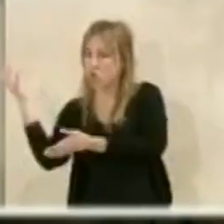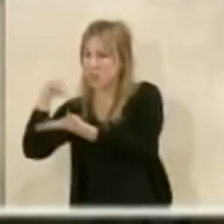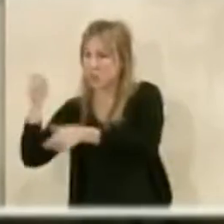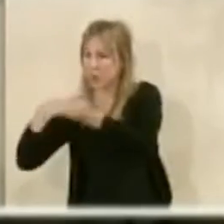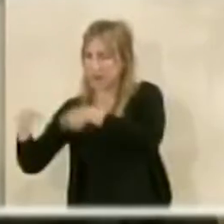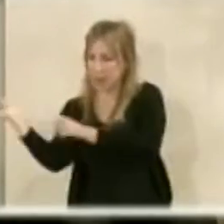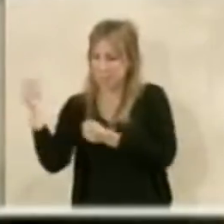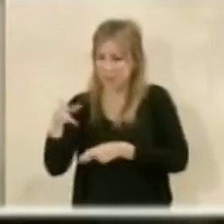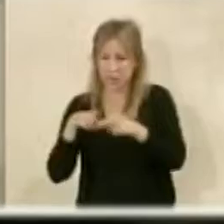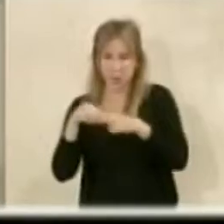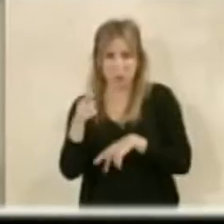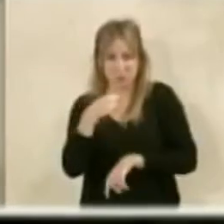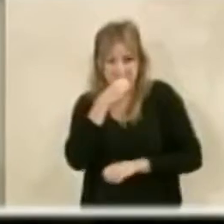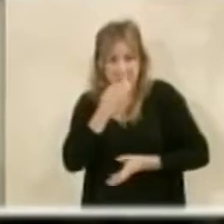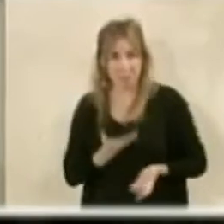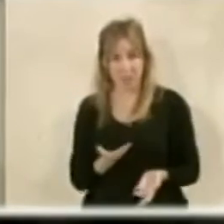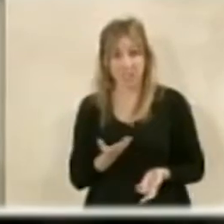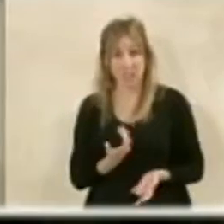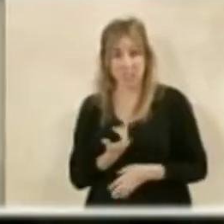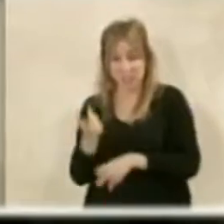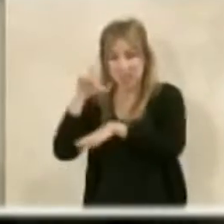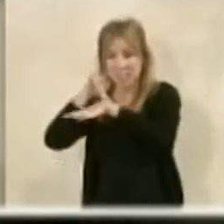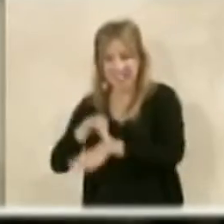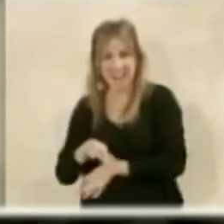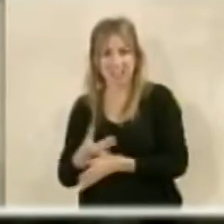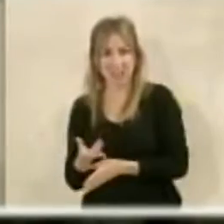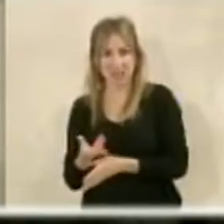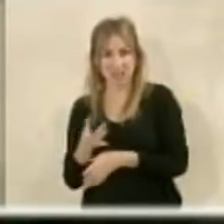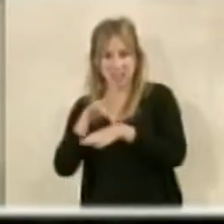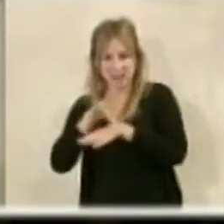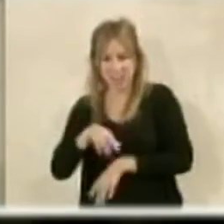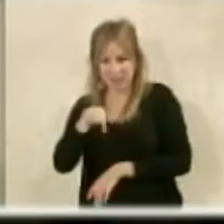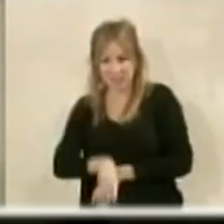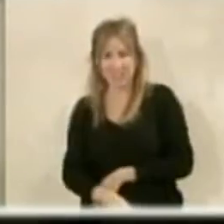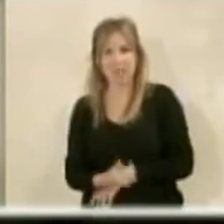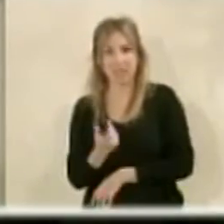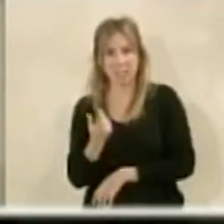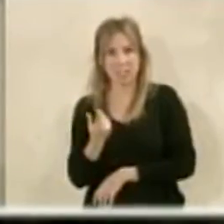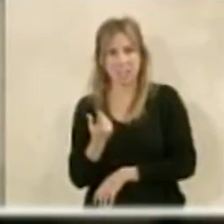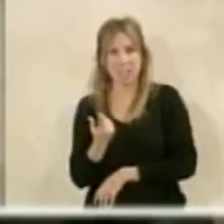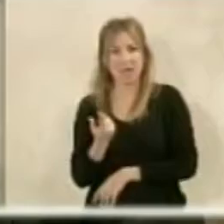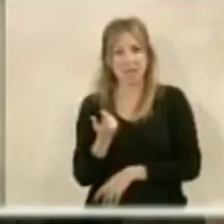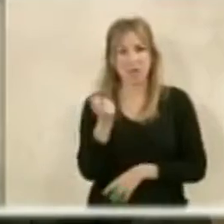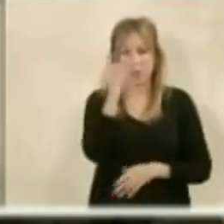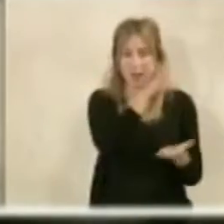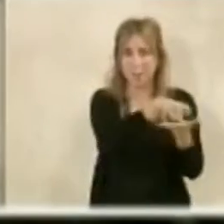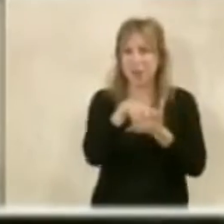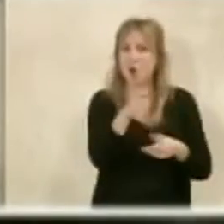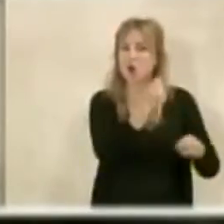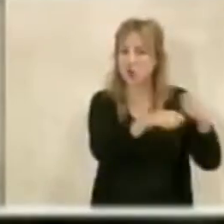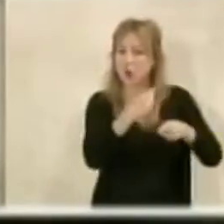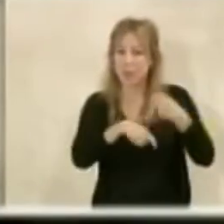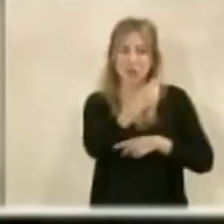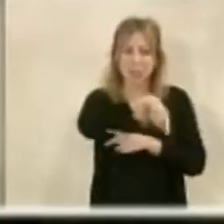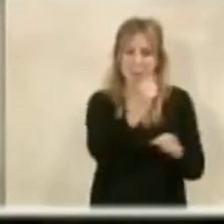bien que vengan, siempre y cuando se garantice que Maderas Crisán, que Serrería Almeriense, que Ferretería París y que Ferretería Sánchez, que